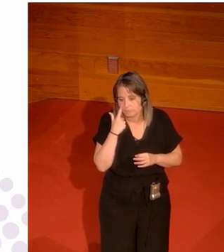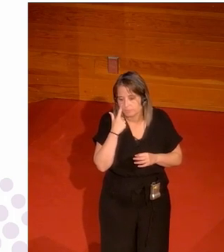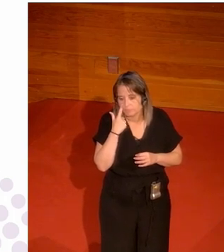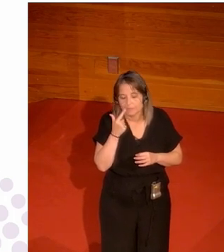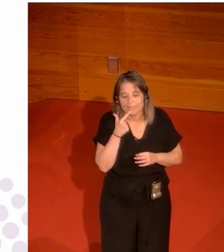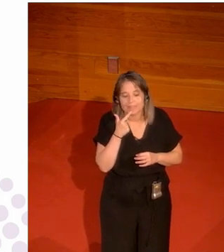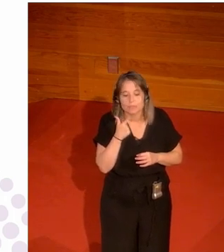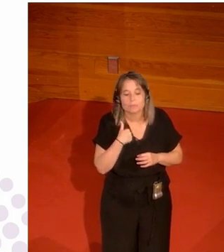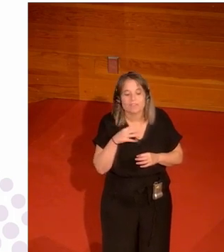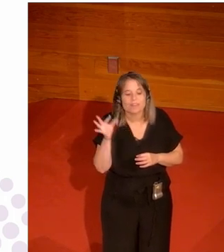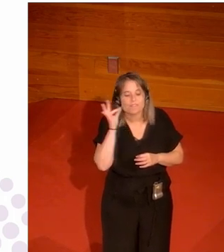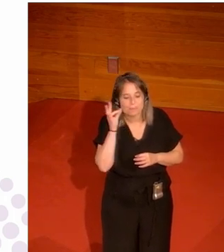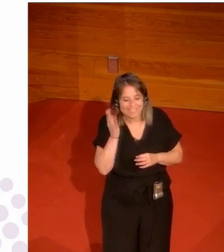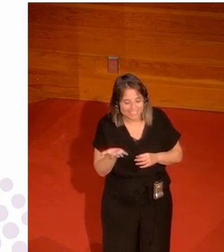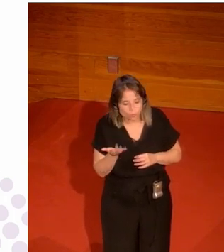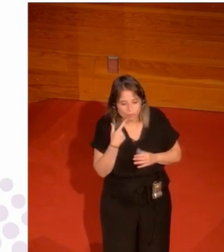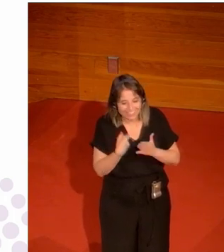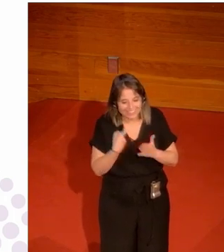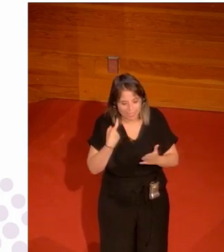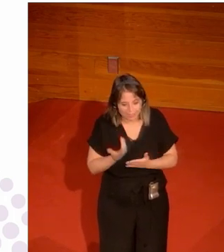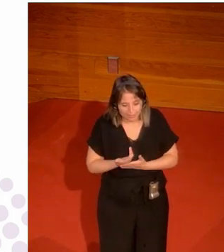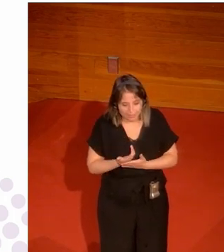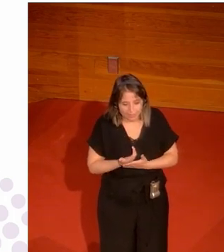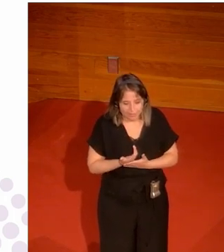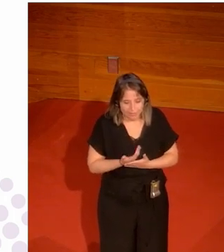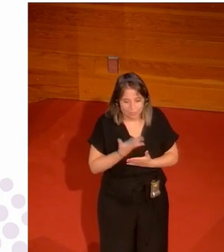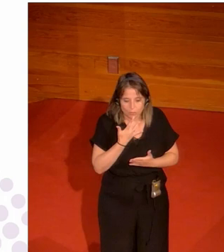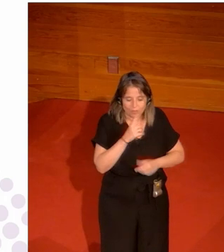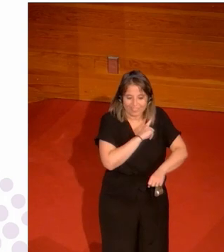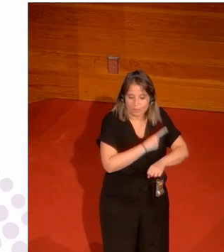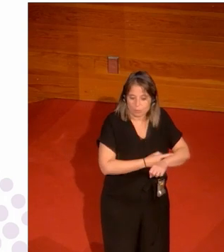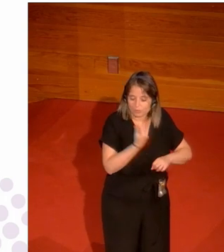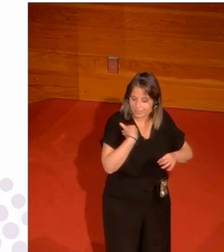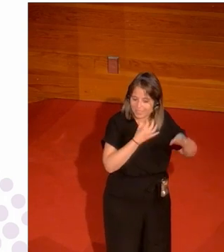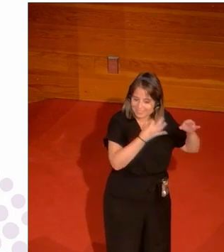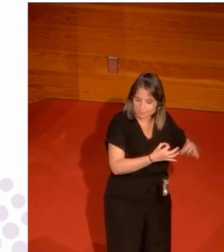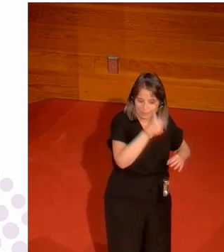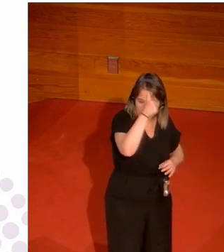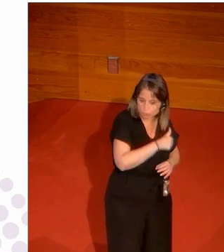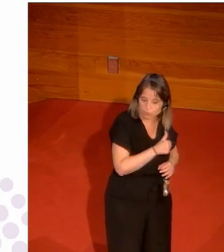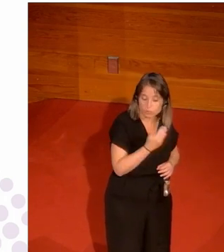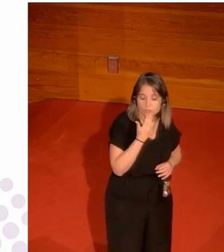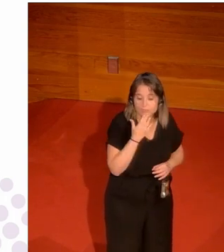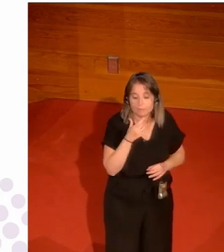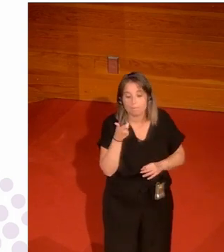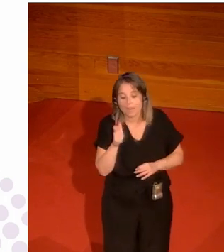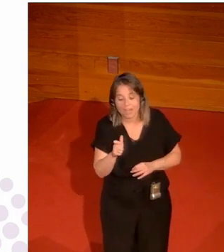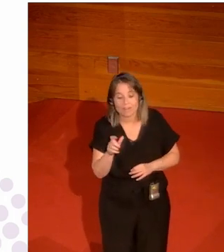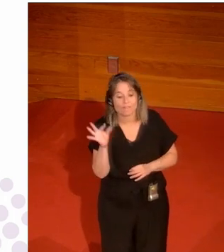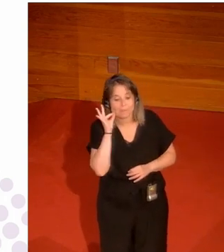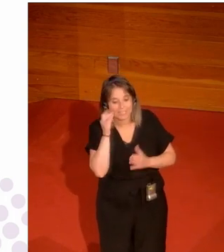femenino y bueno entonces ¿cómo diferenciamos? porque ya per se el deporte es masculino nos pongamos como nos pongamos y entonces